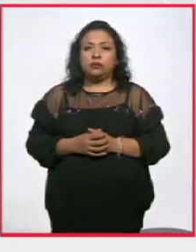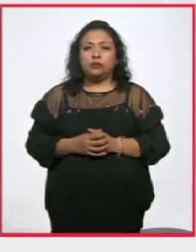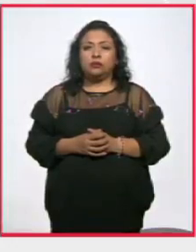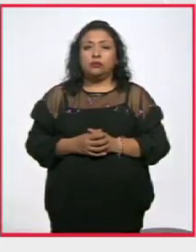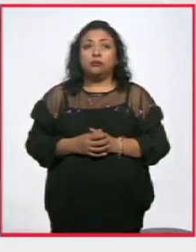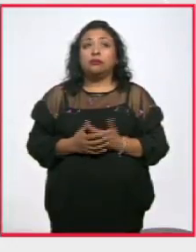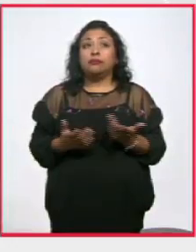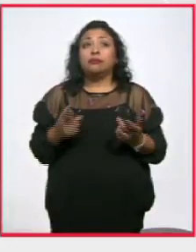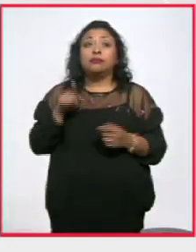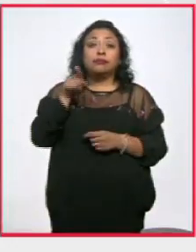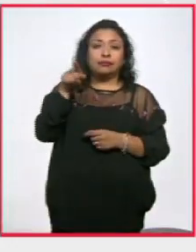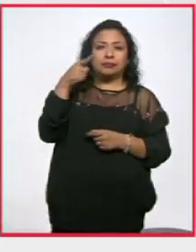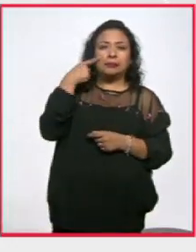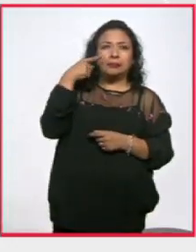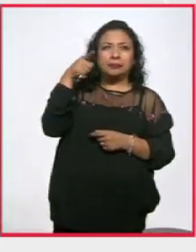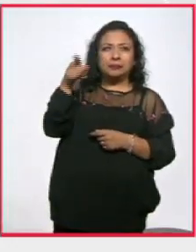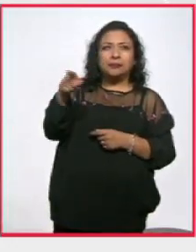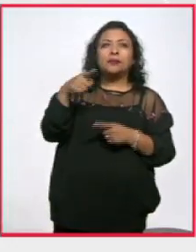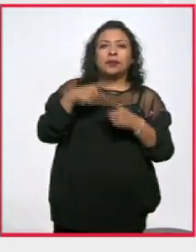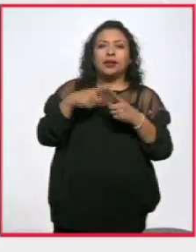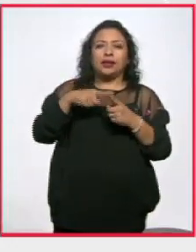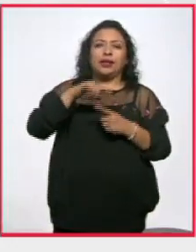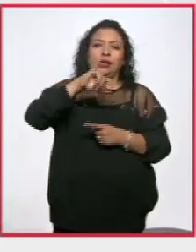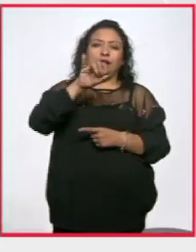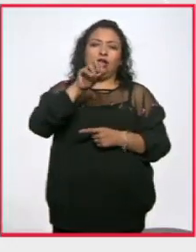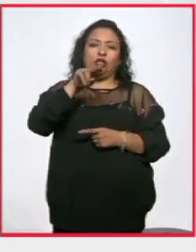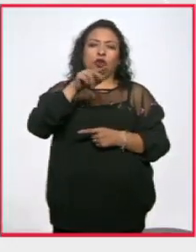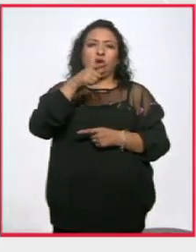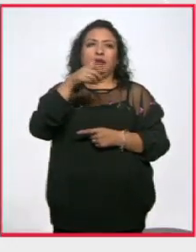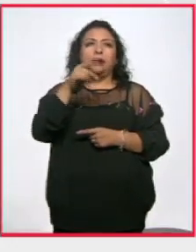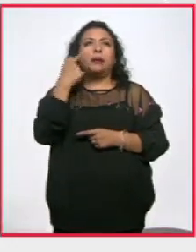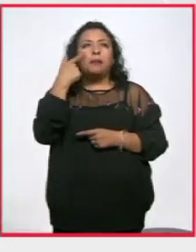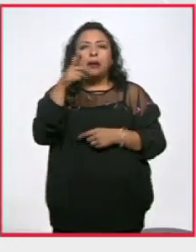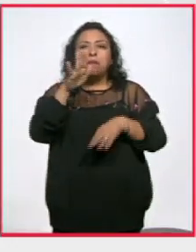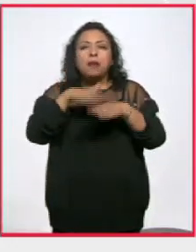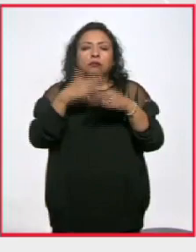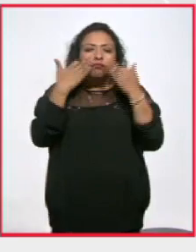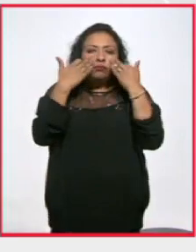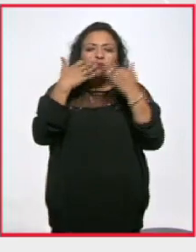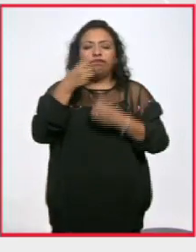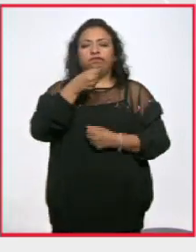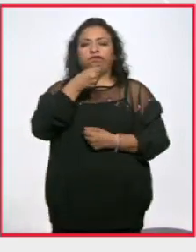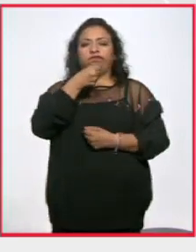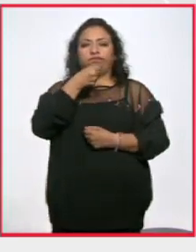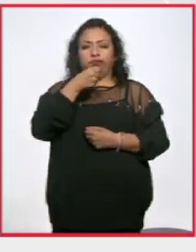Y por allá estaba justamente John Kibler. Así es. Vamos a escuchar más testimonios.